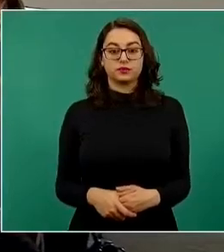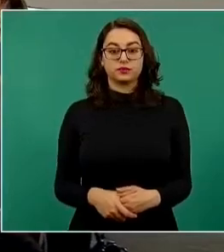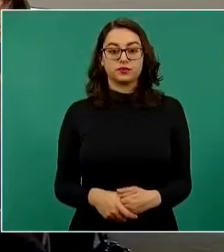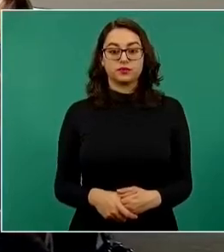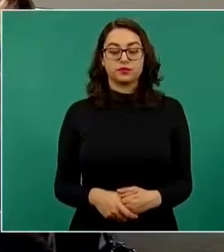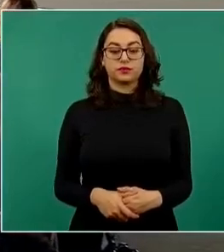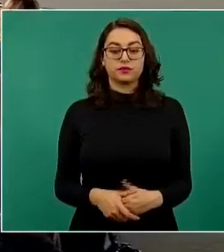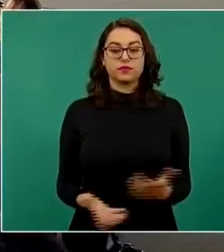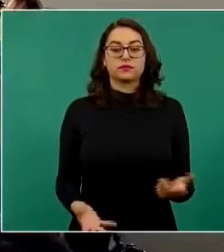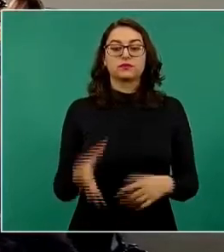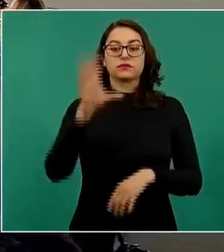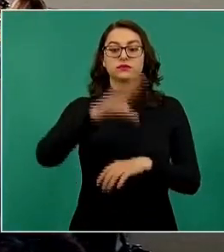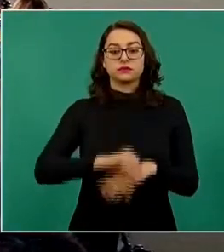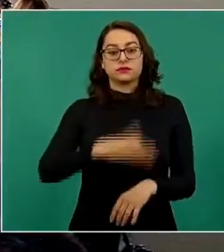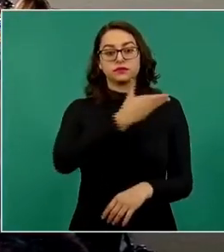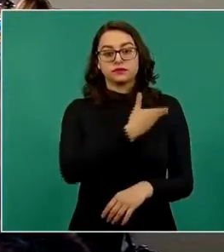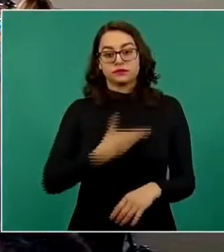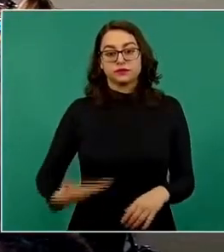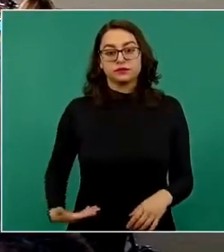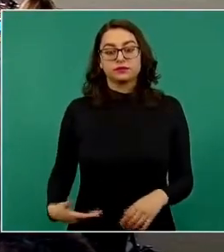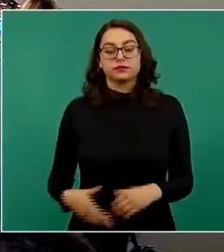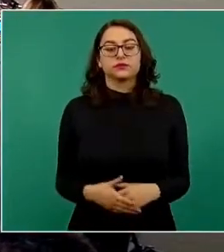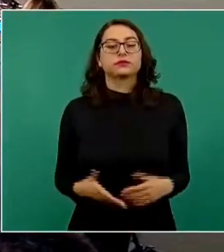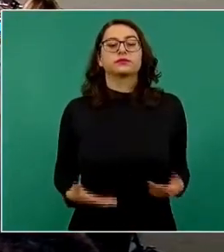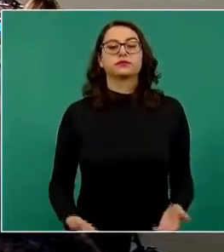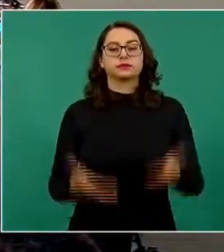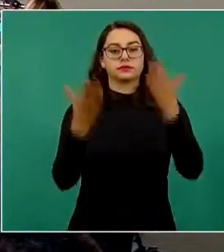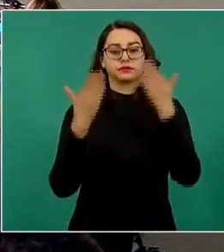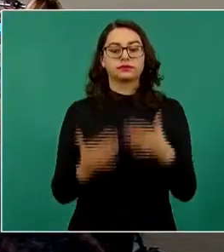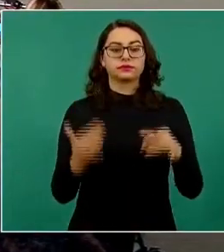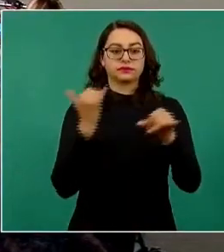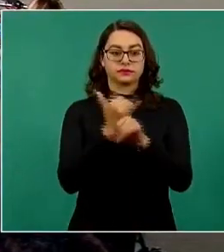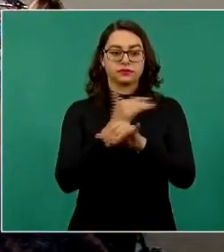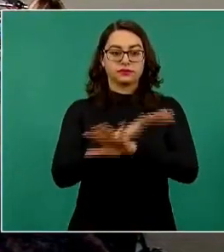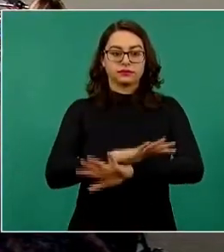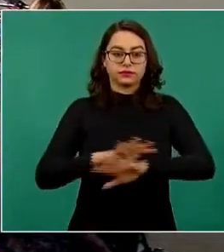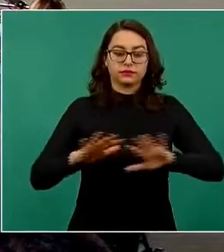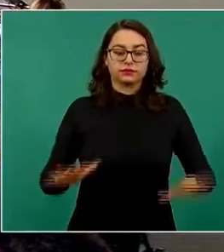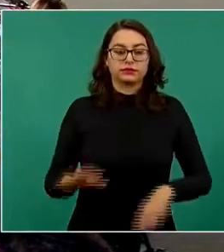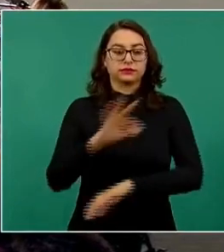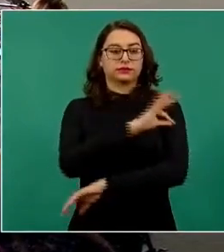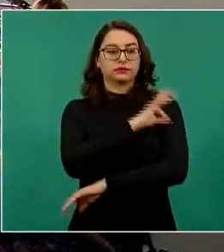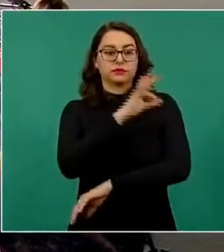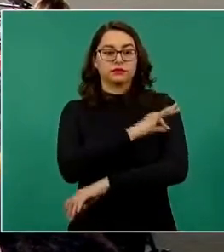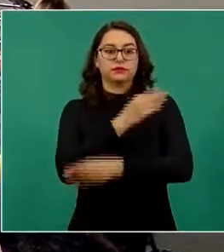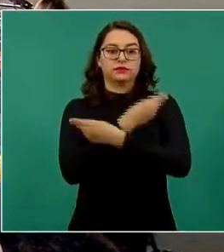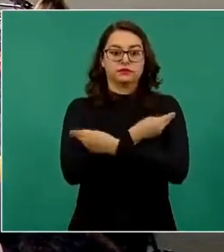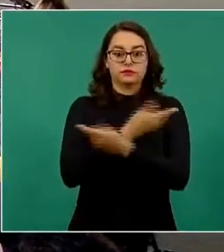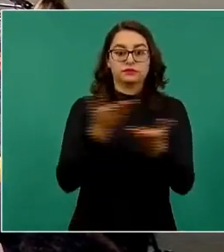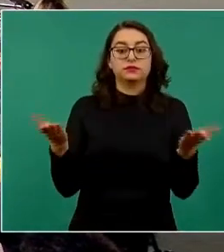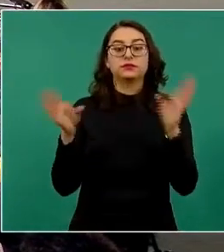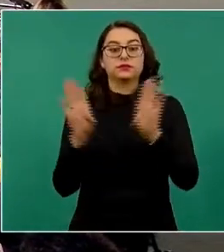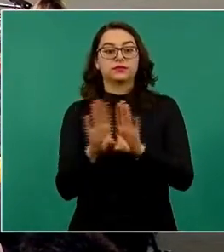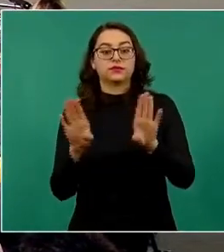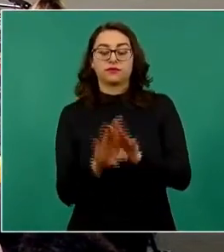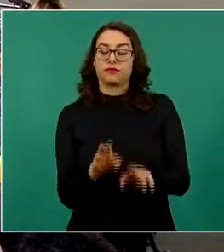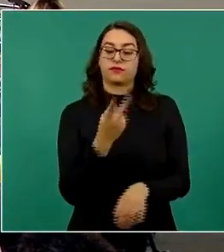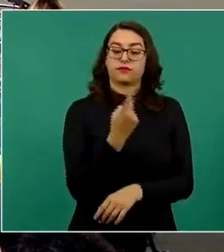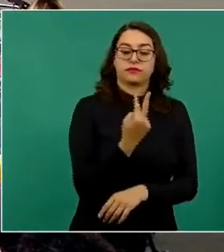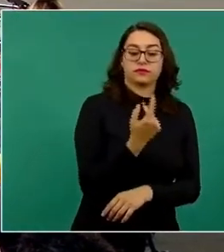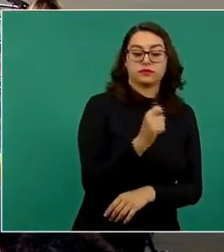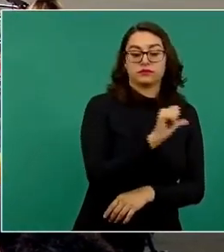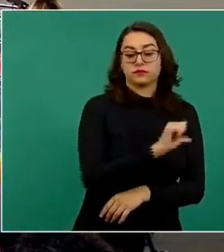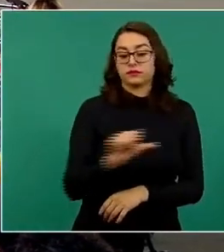Con su permiso, señor presidente. Continuamos con el informe, el informe de distribución de vacunas. Del 25 al 11 de